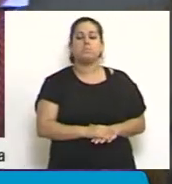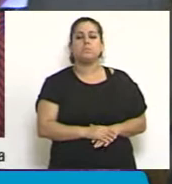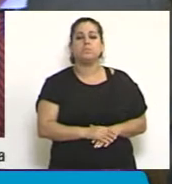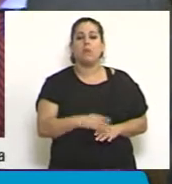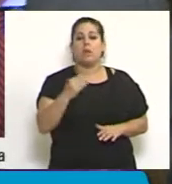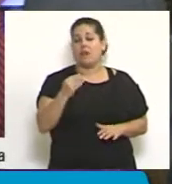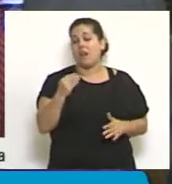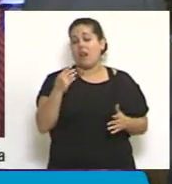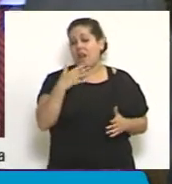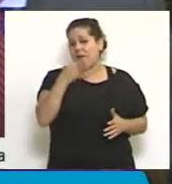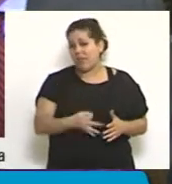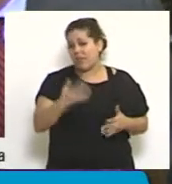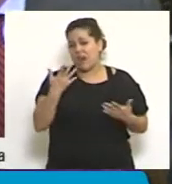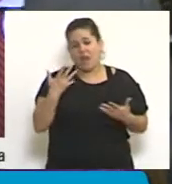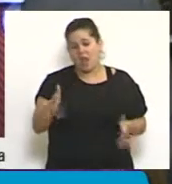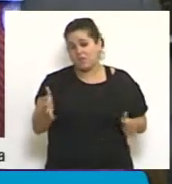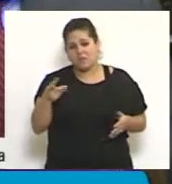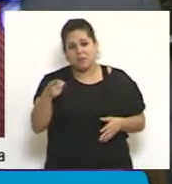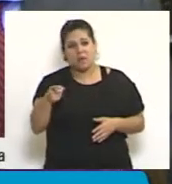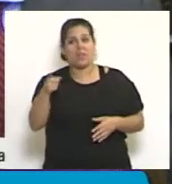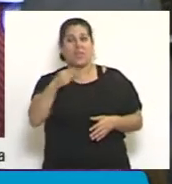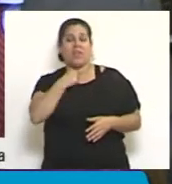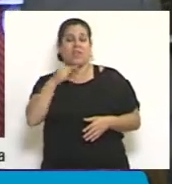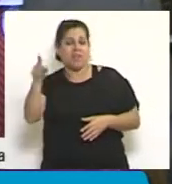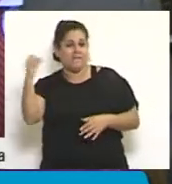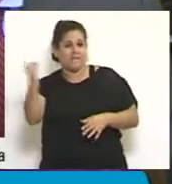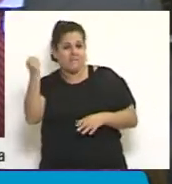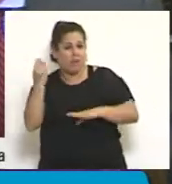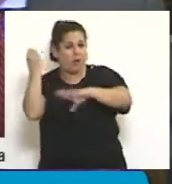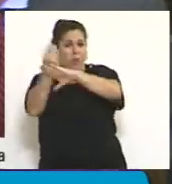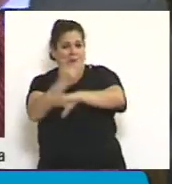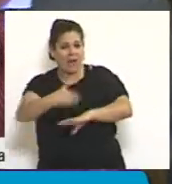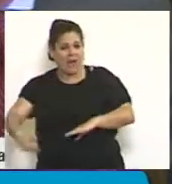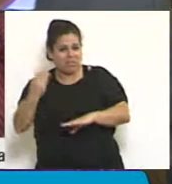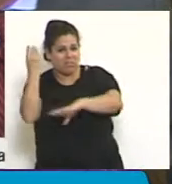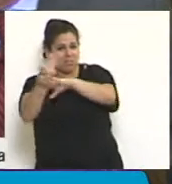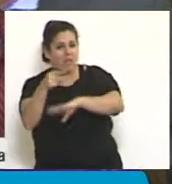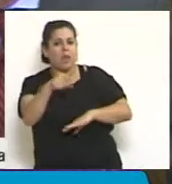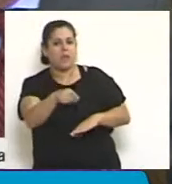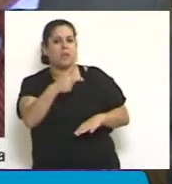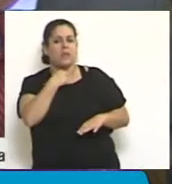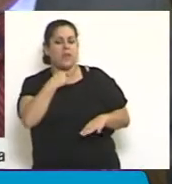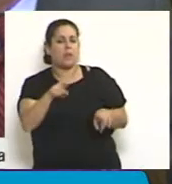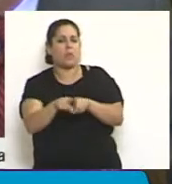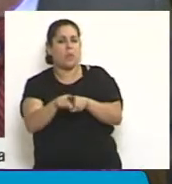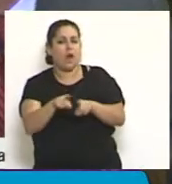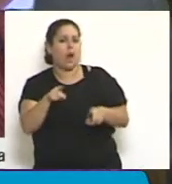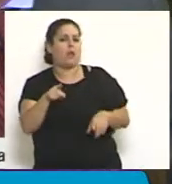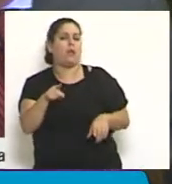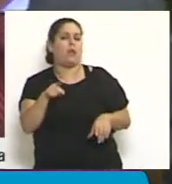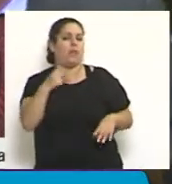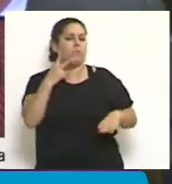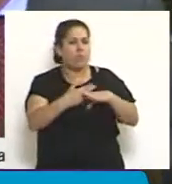lamentablemente la tentación del gobernante en este caso de cooptar permanentemente, que